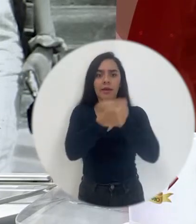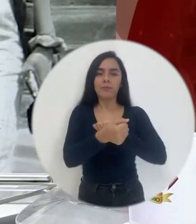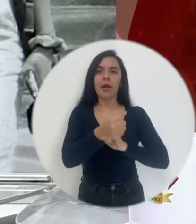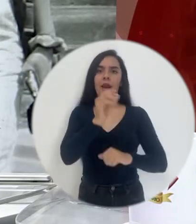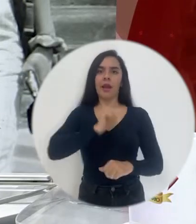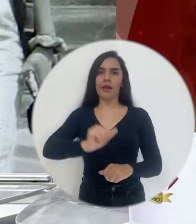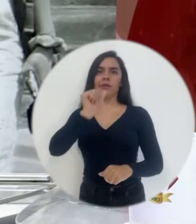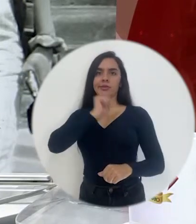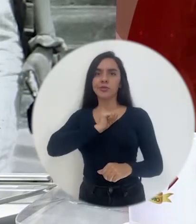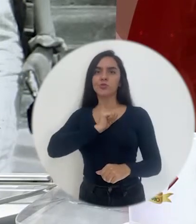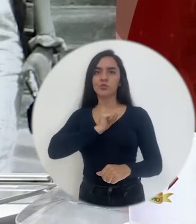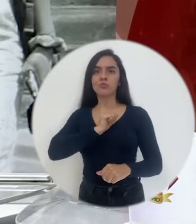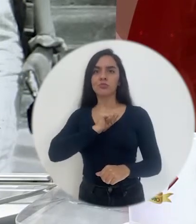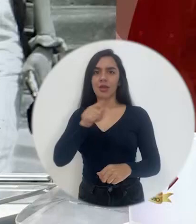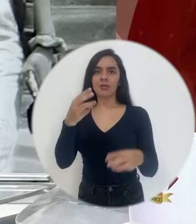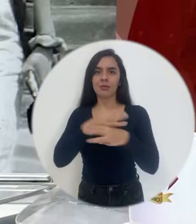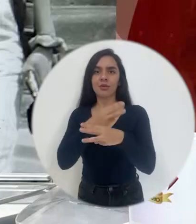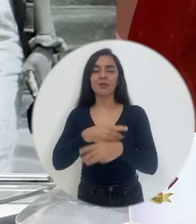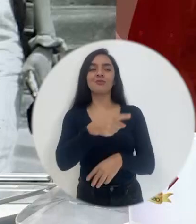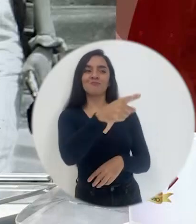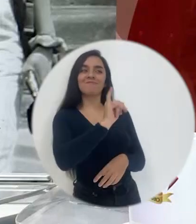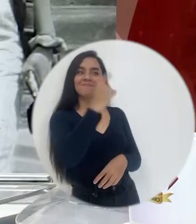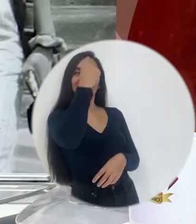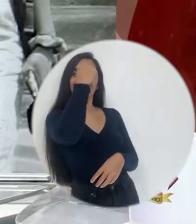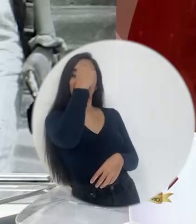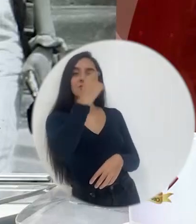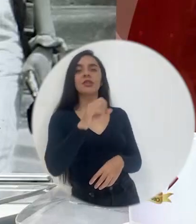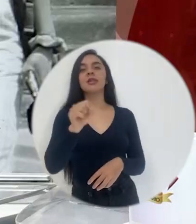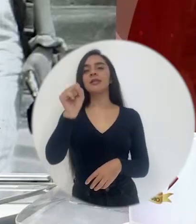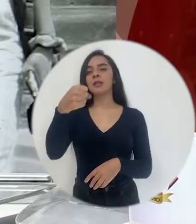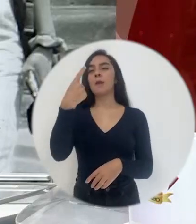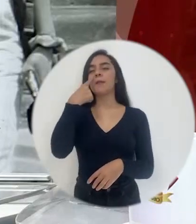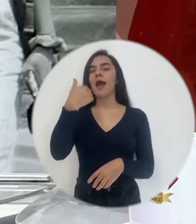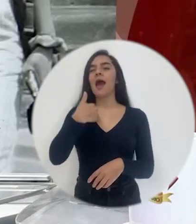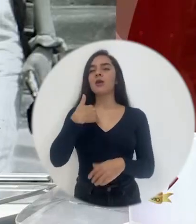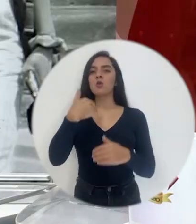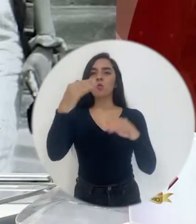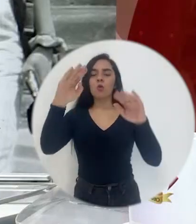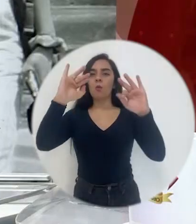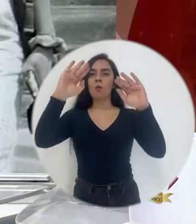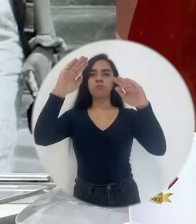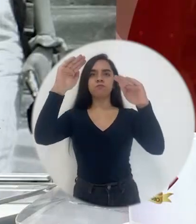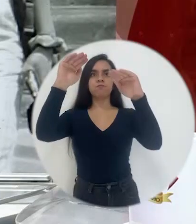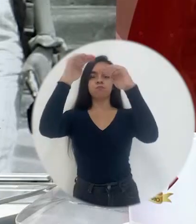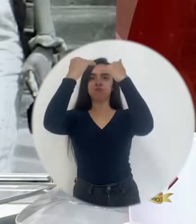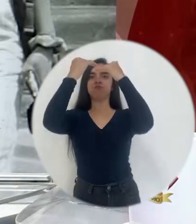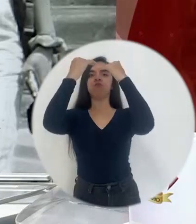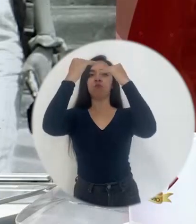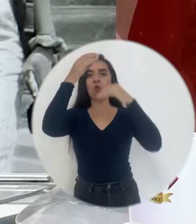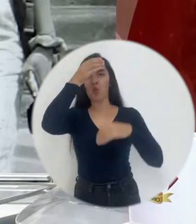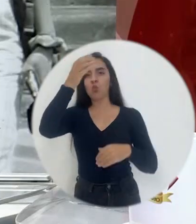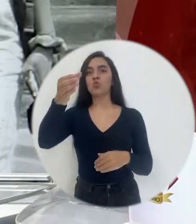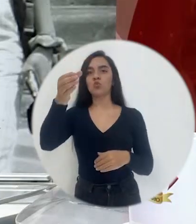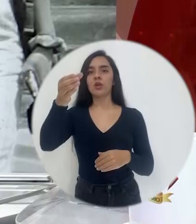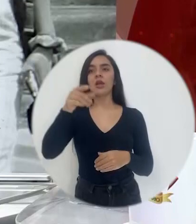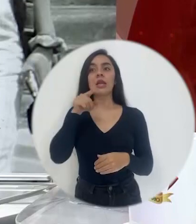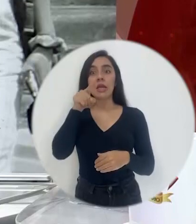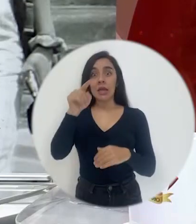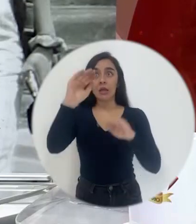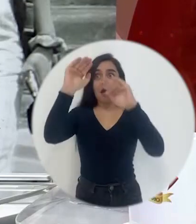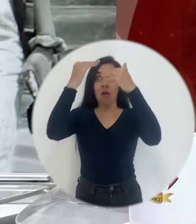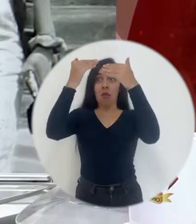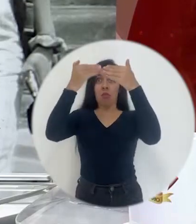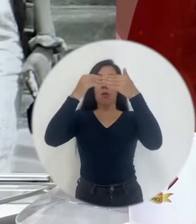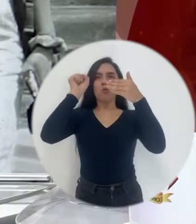la matemática. Yo doy fe de ello. Hay un bloqueo cultural, eso es de fijo, con el que se puede